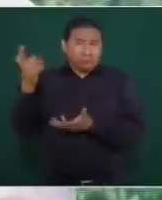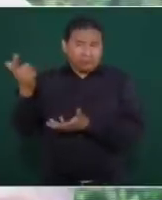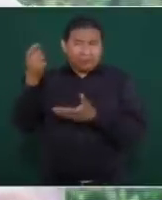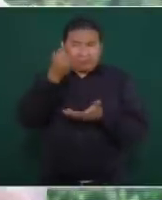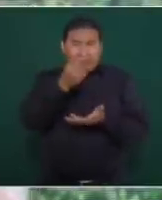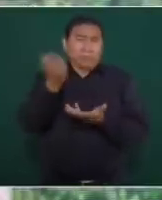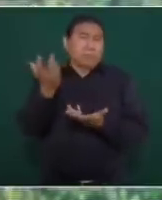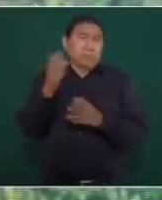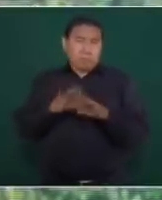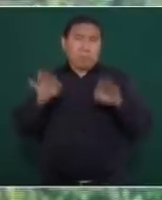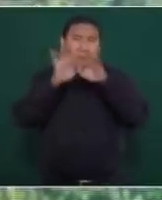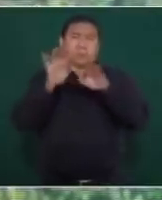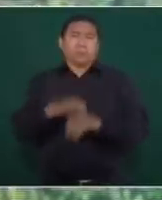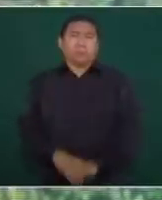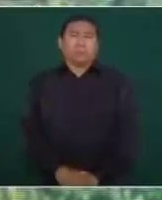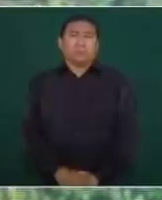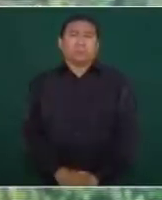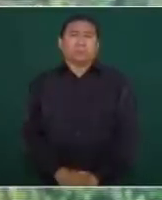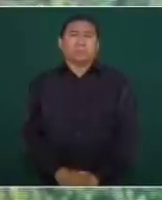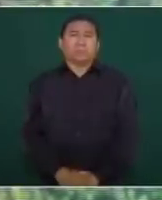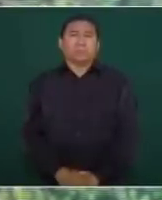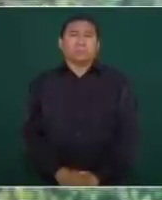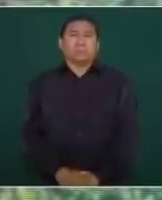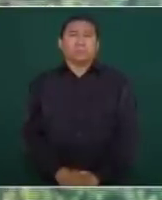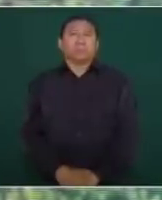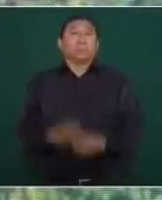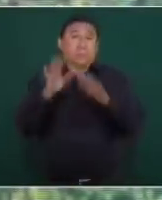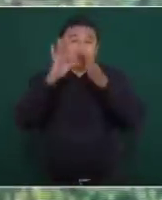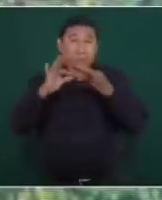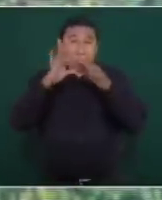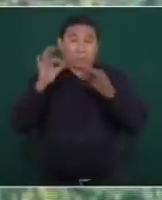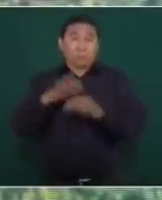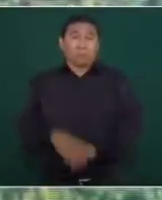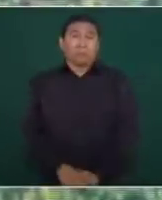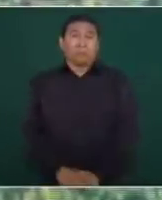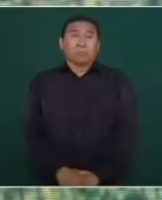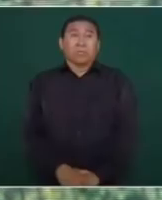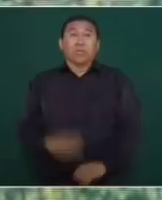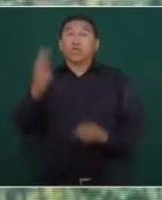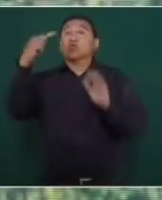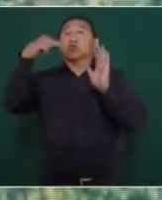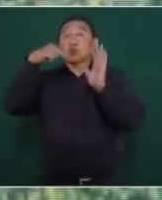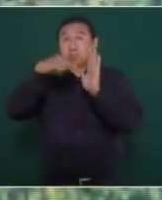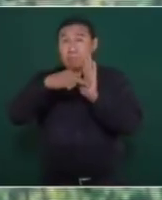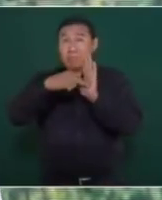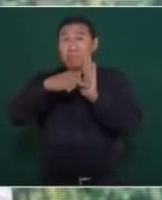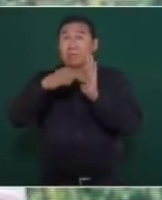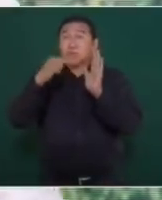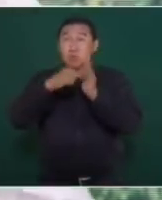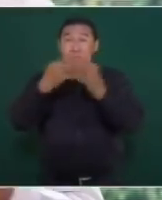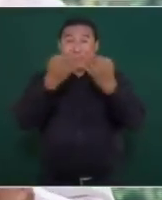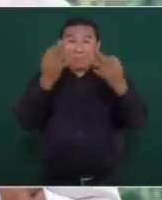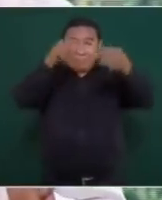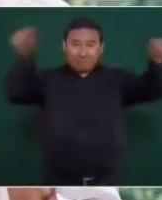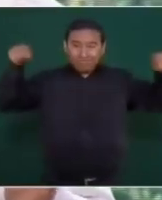importantísima, porque estamos hablando de dos mil hectáreas. Claro, de